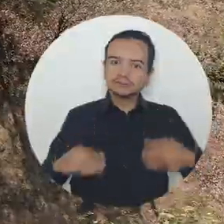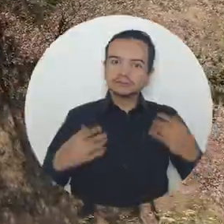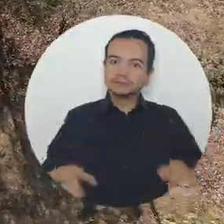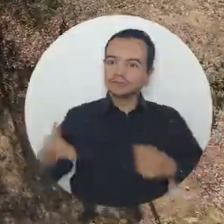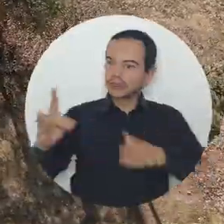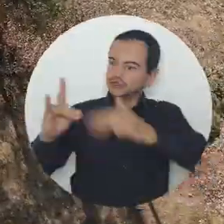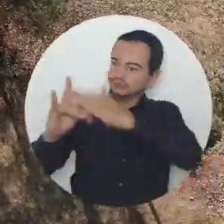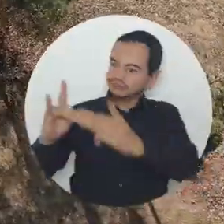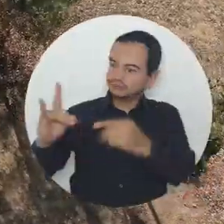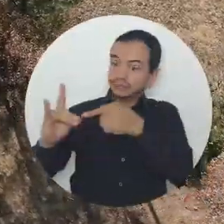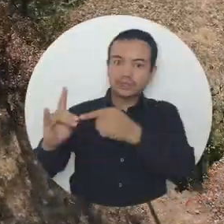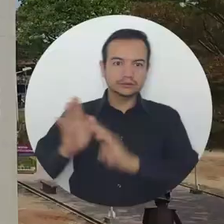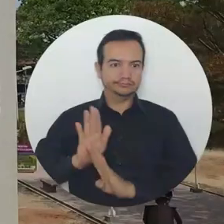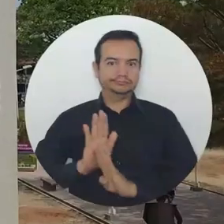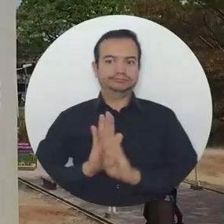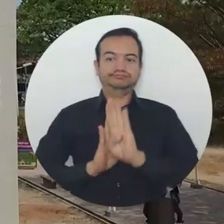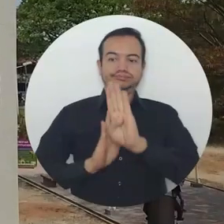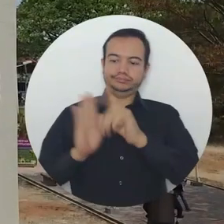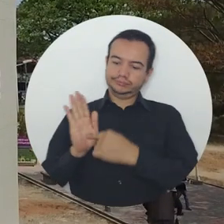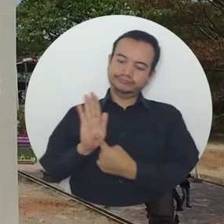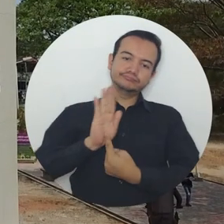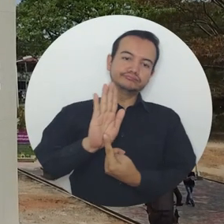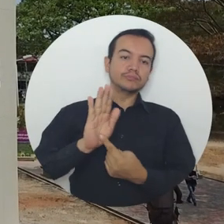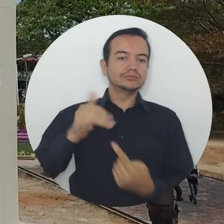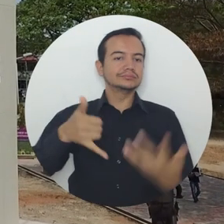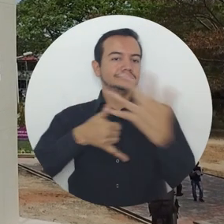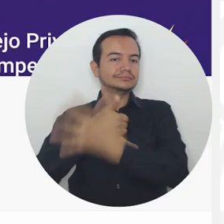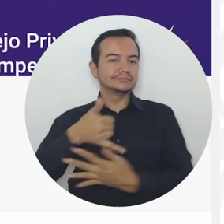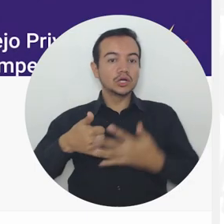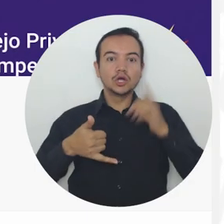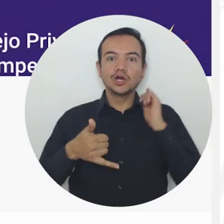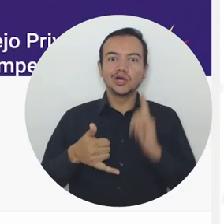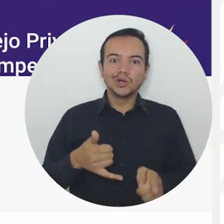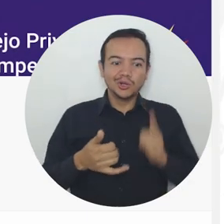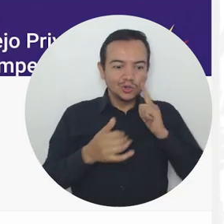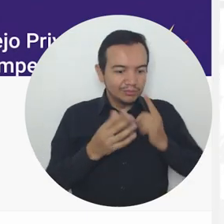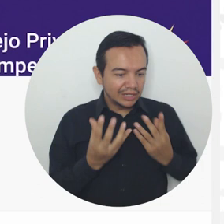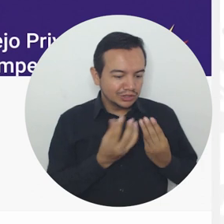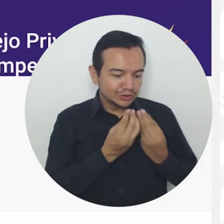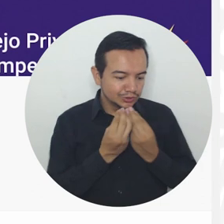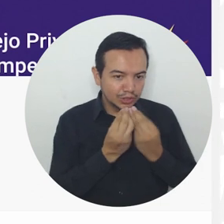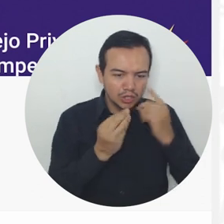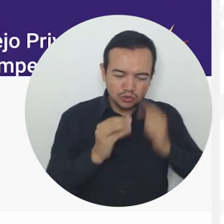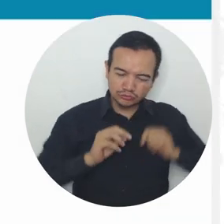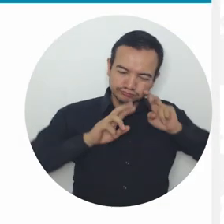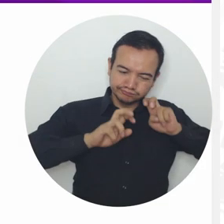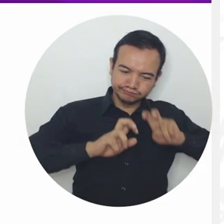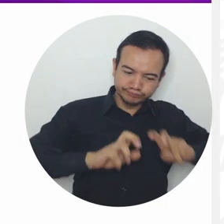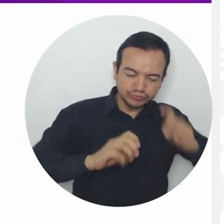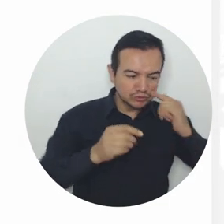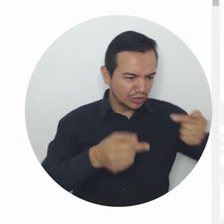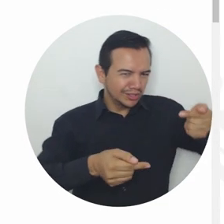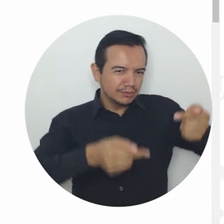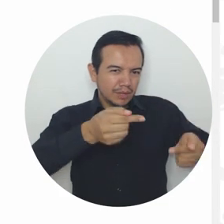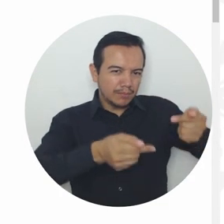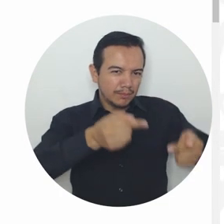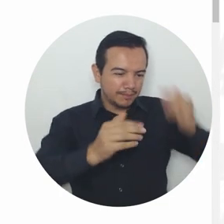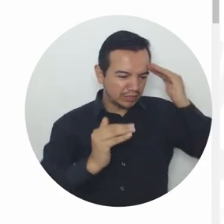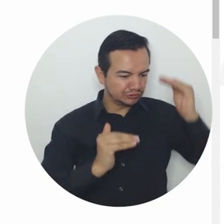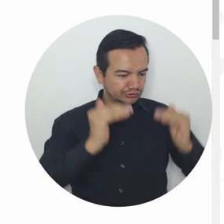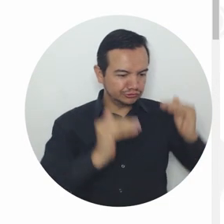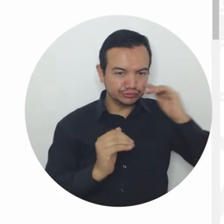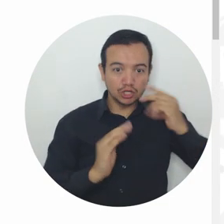El nombre de la Universidad del Magdalena vuelve a figurar en la esfera nacional tras conocerse los resultados del Índice Departamental de